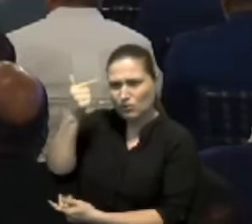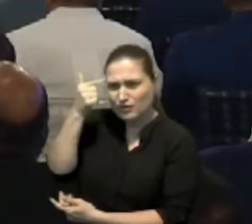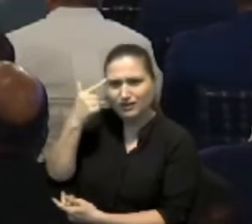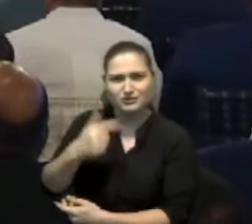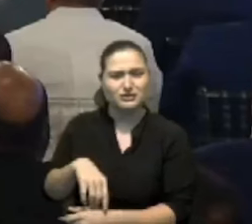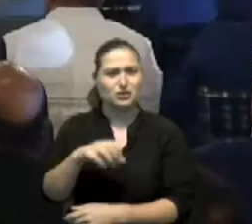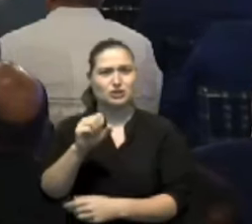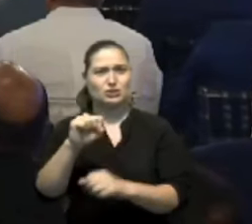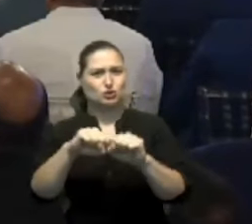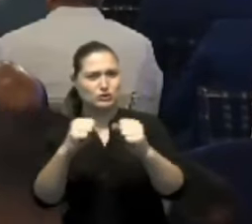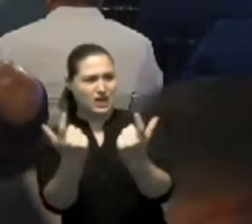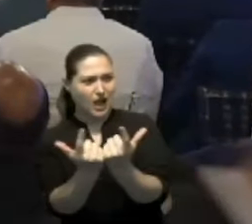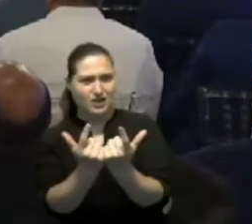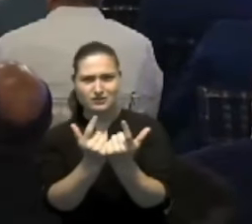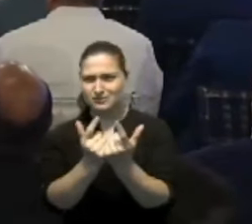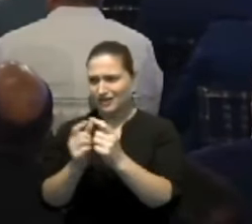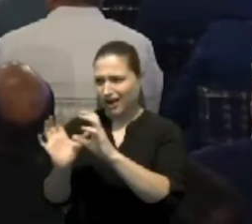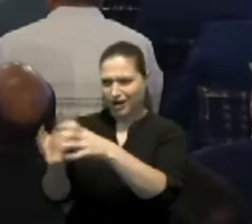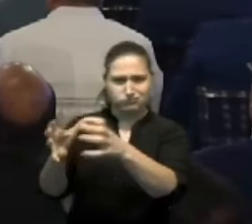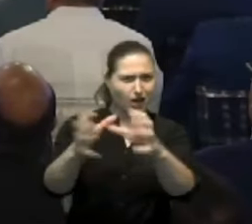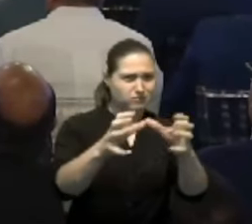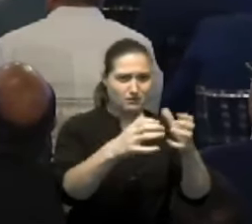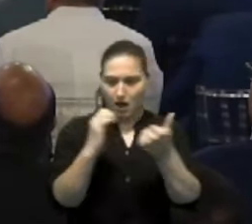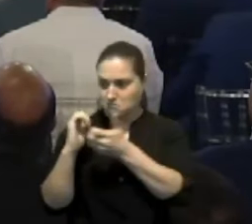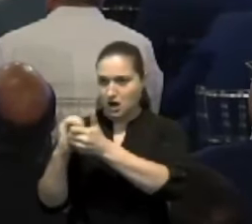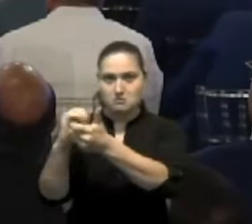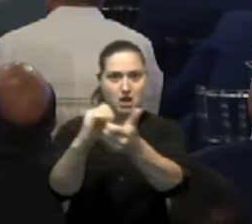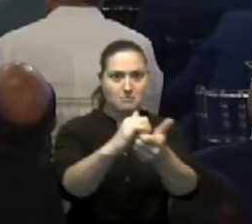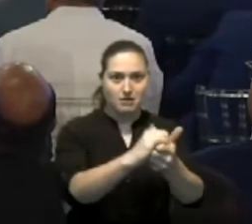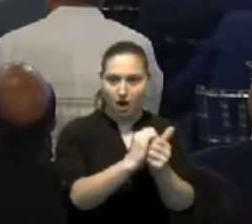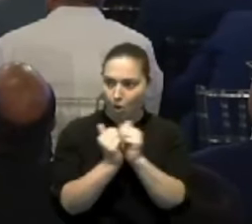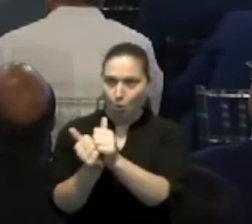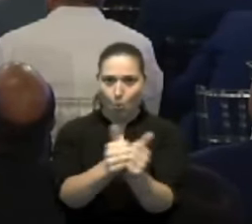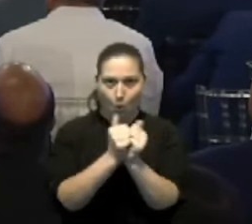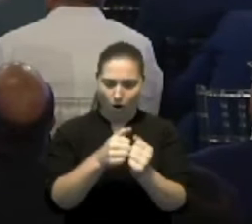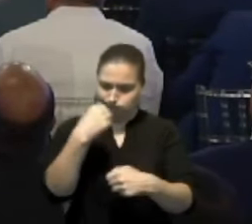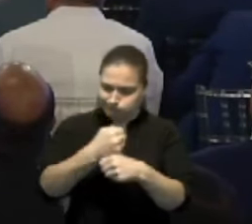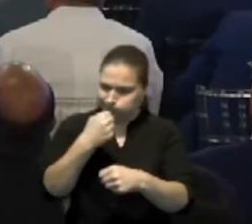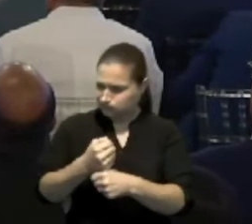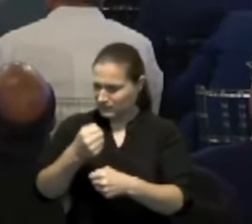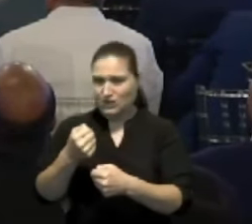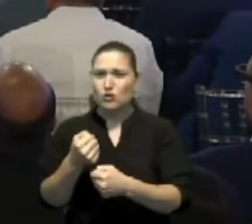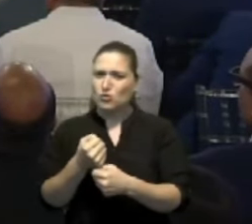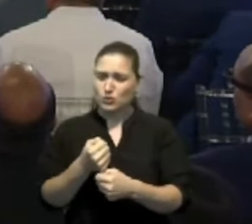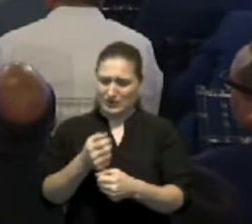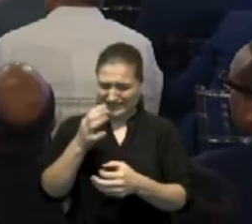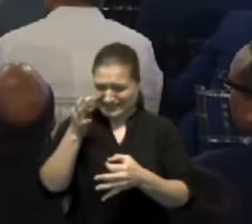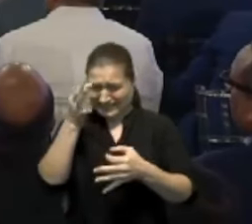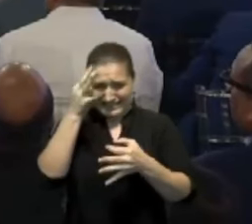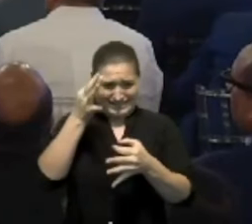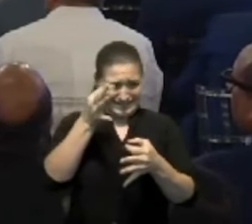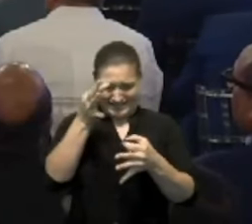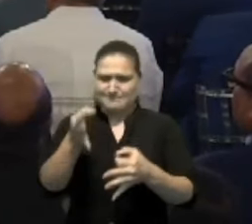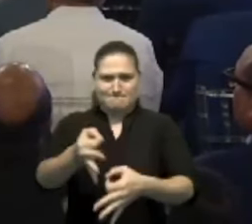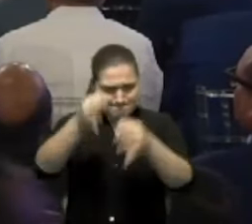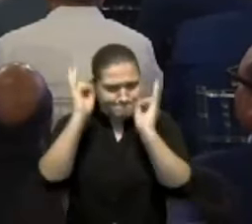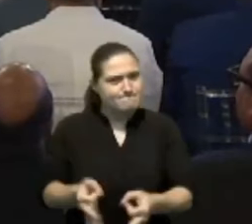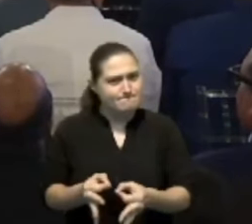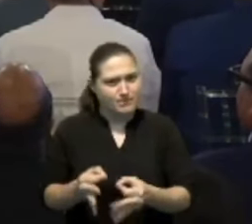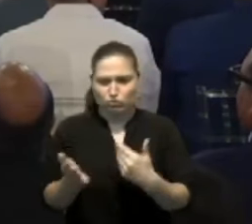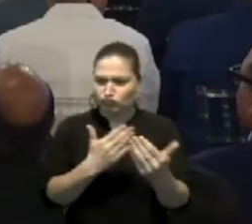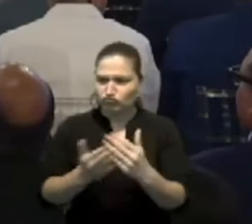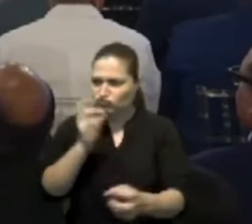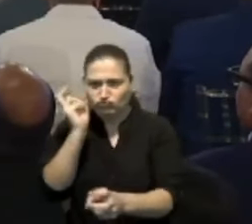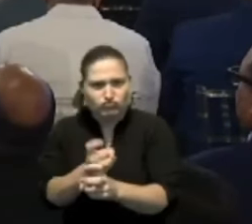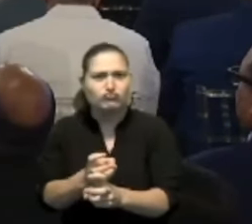Si somos capaces de trabajar juntos y tomar las decisiones difíciles con responsabilidad, podemos ser